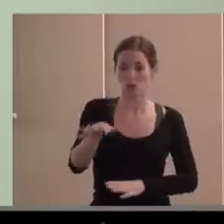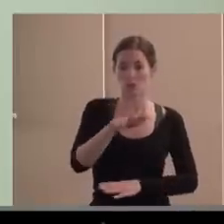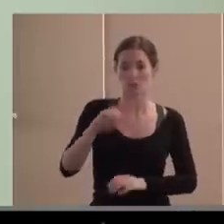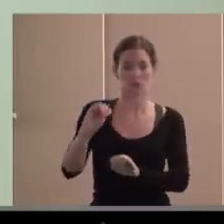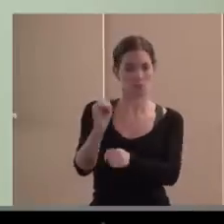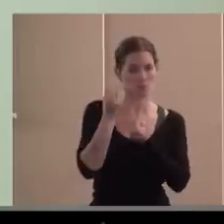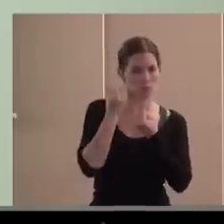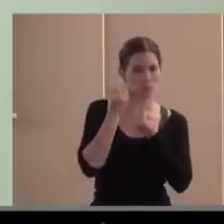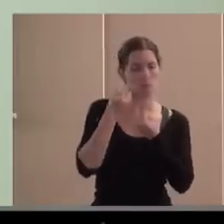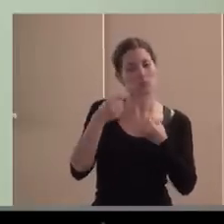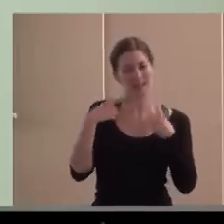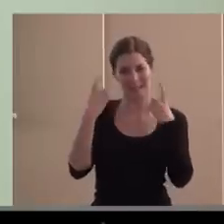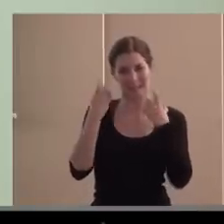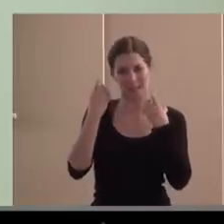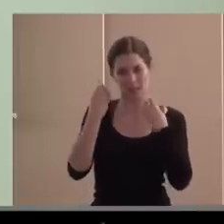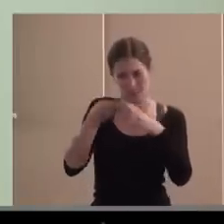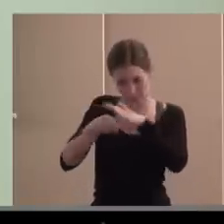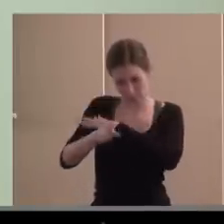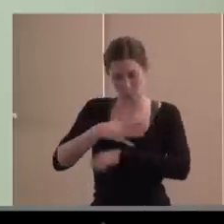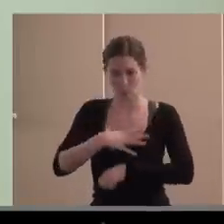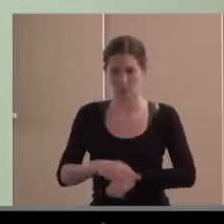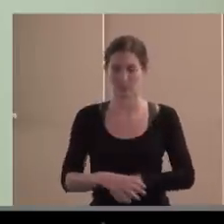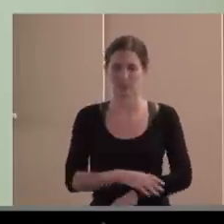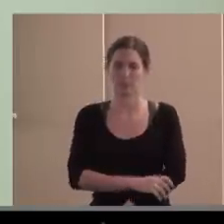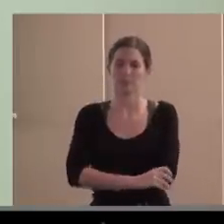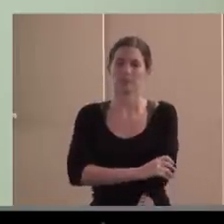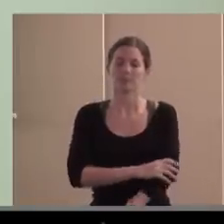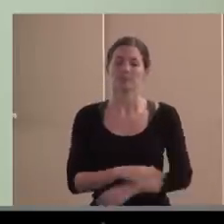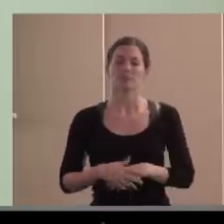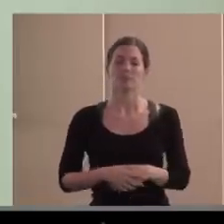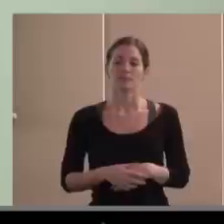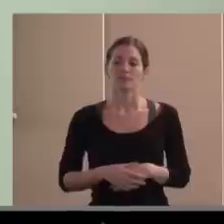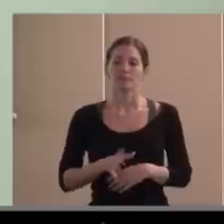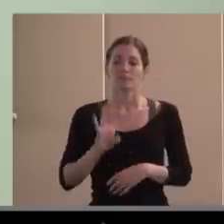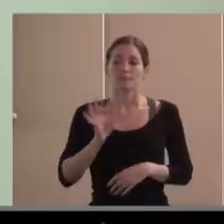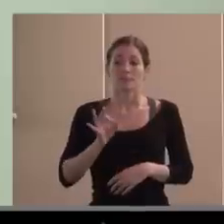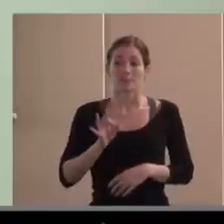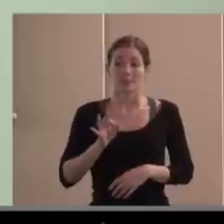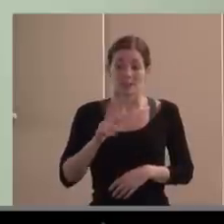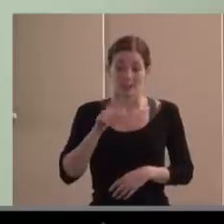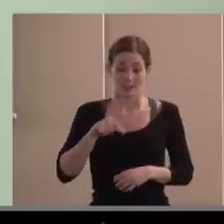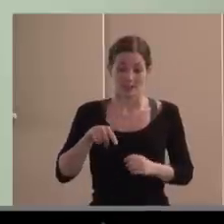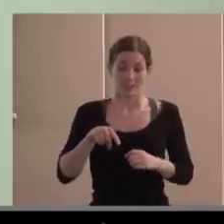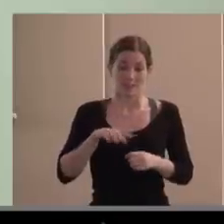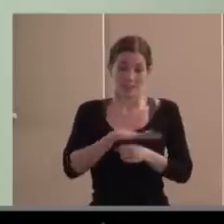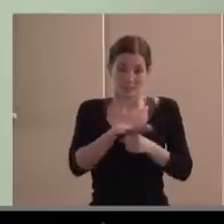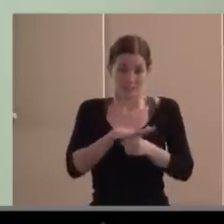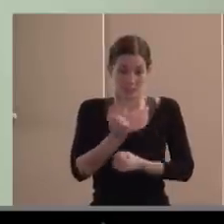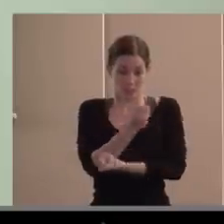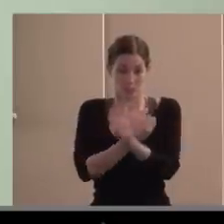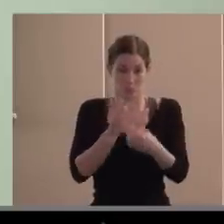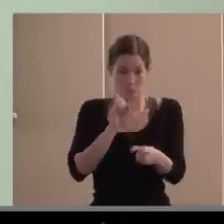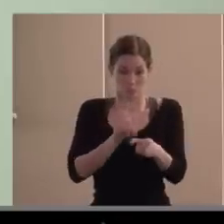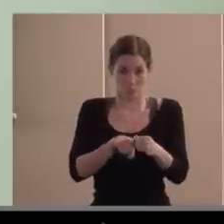impedidos. Es verdad que estar en el mundo económico también nos puede ayudar al